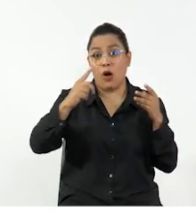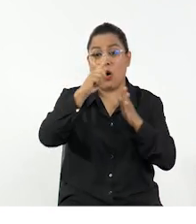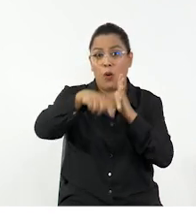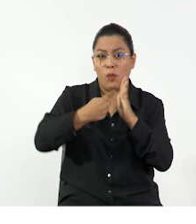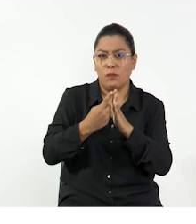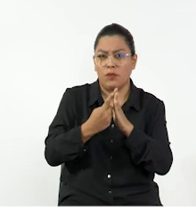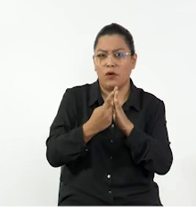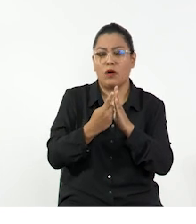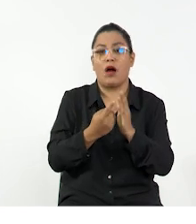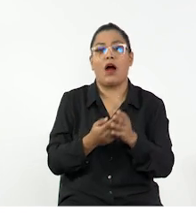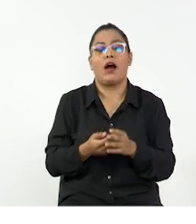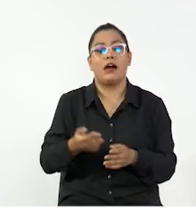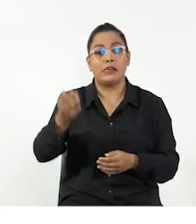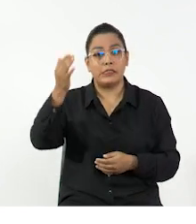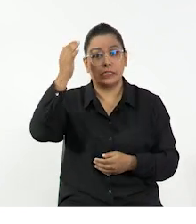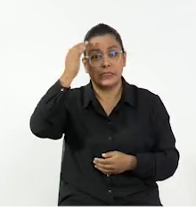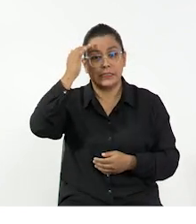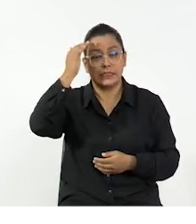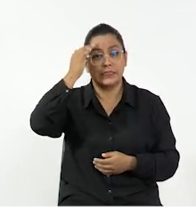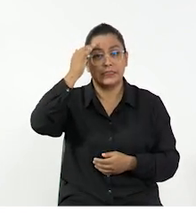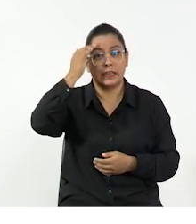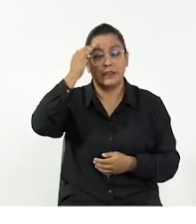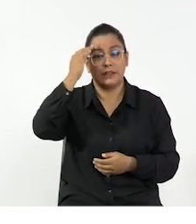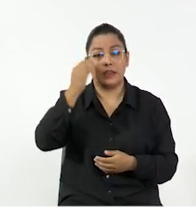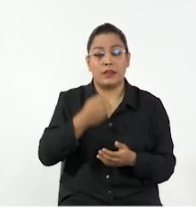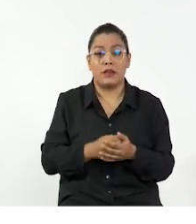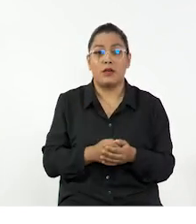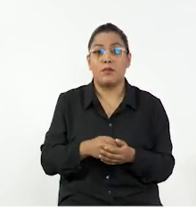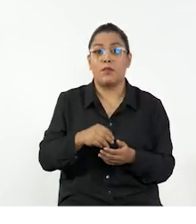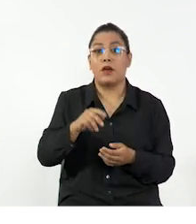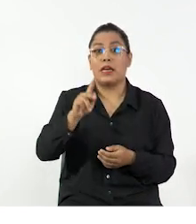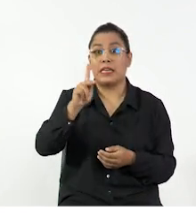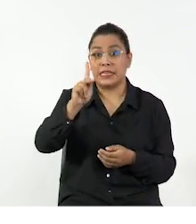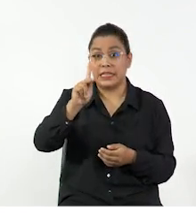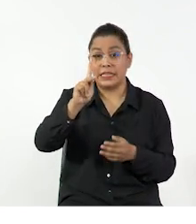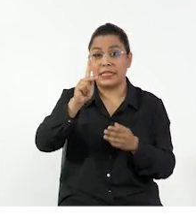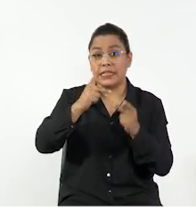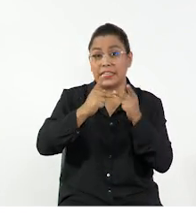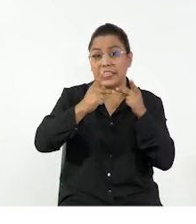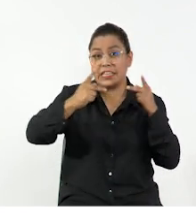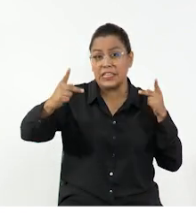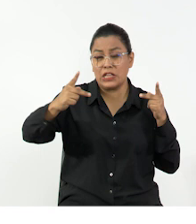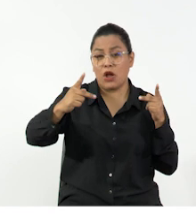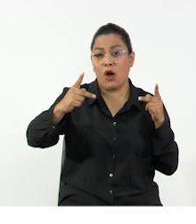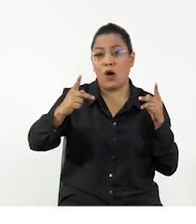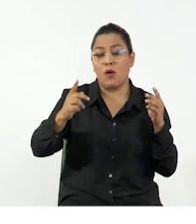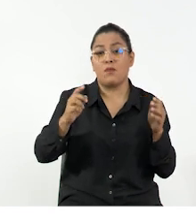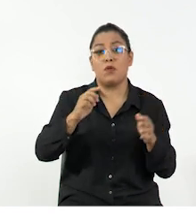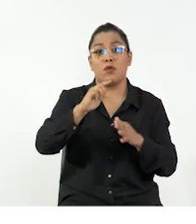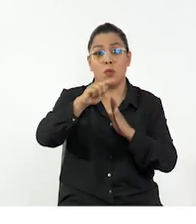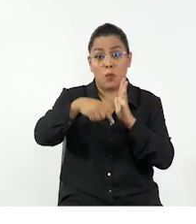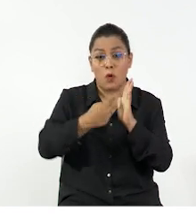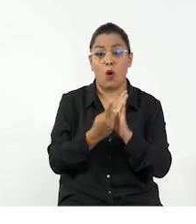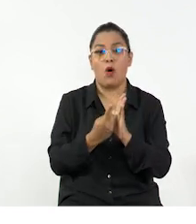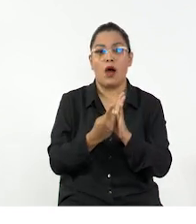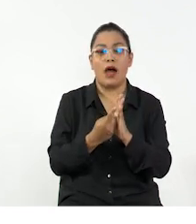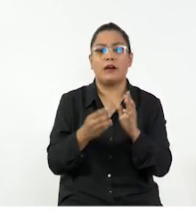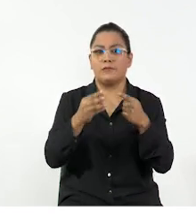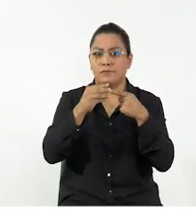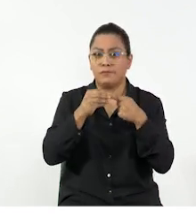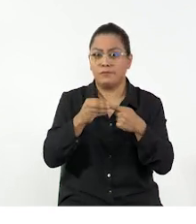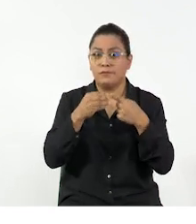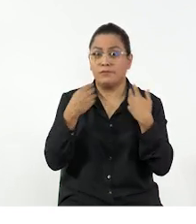necesitamos hacer referencia a la velocidad porque sabemos que la unidad kilómetros por hora está totalmente